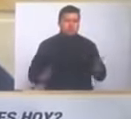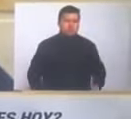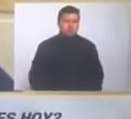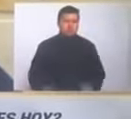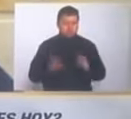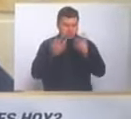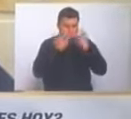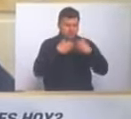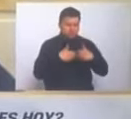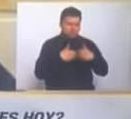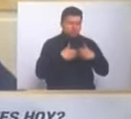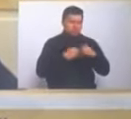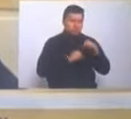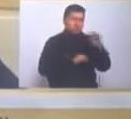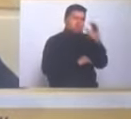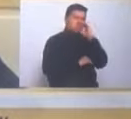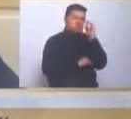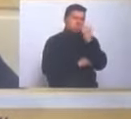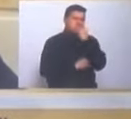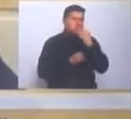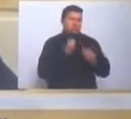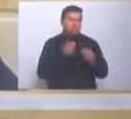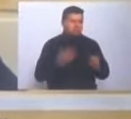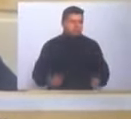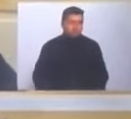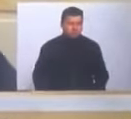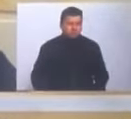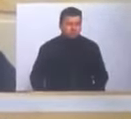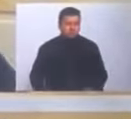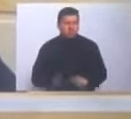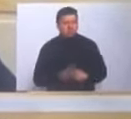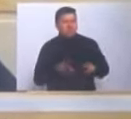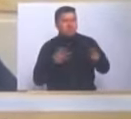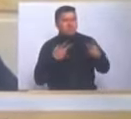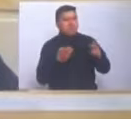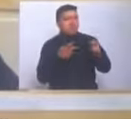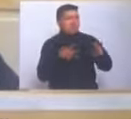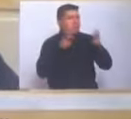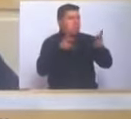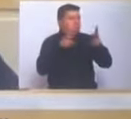de la empresa colombiana, y lo que hicieron fue muchas de ellas estafarnos.